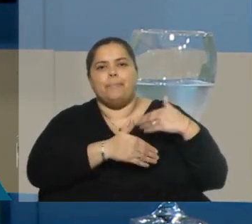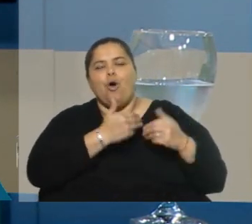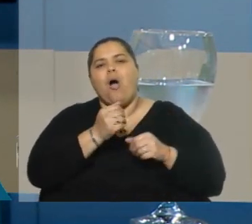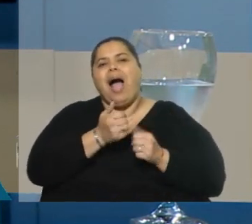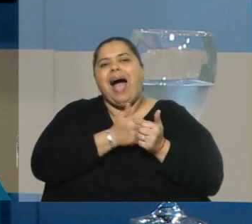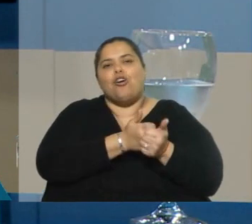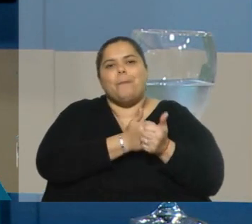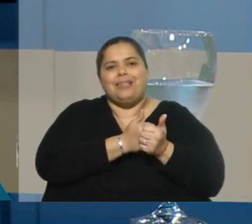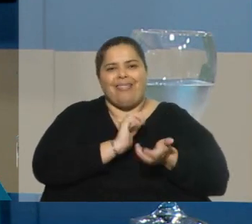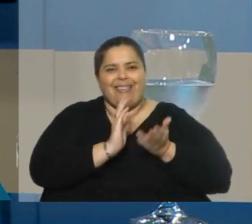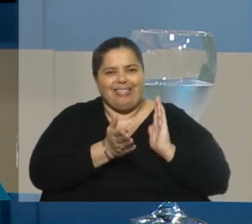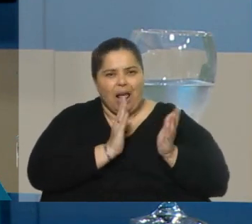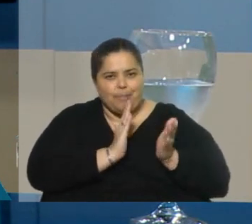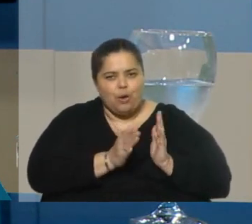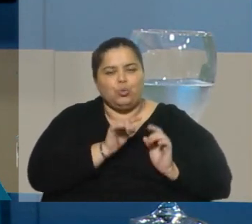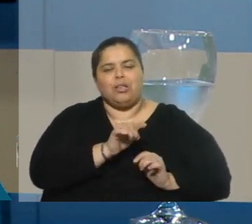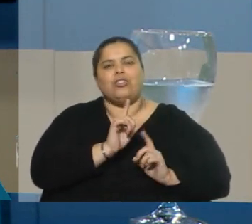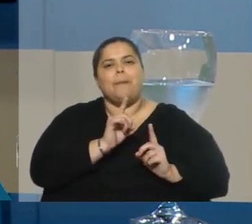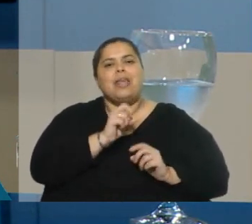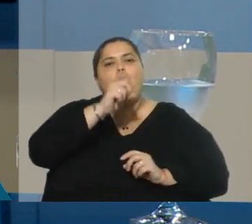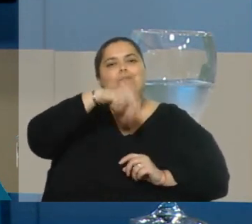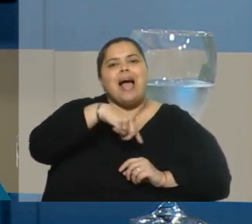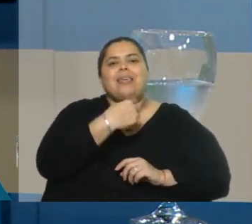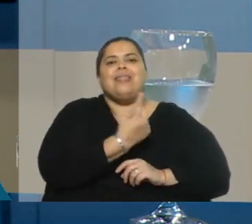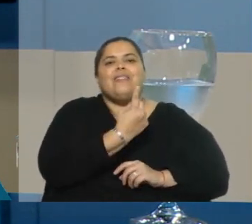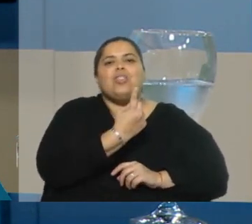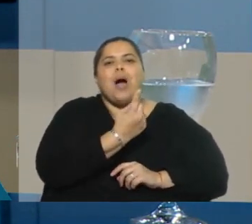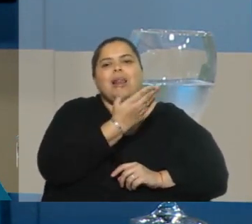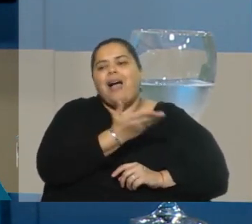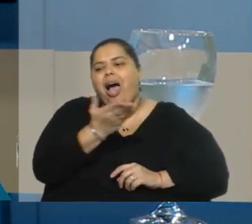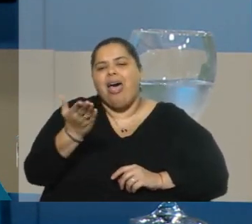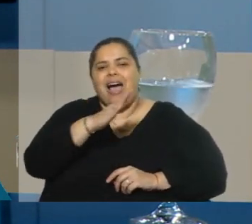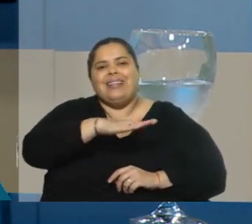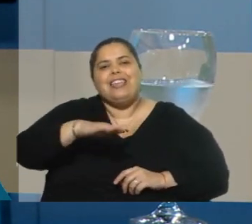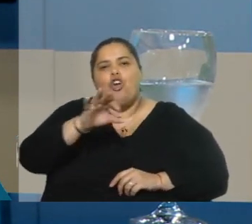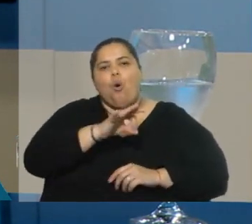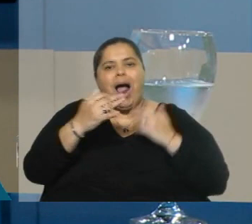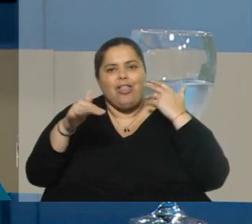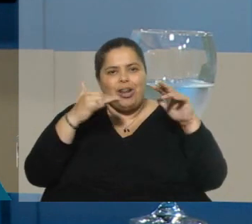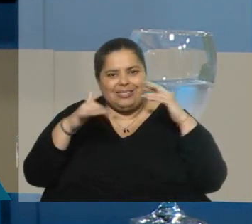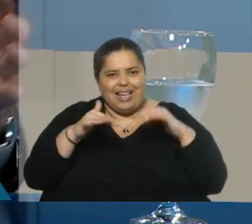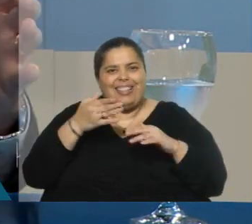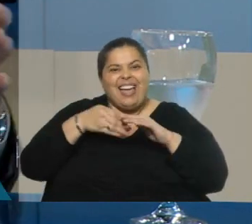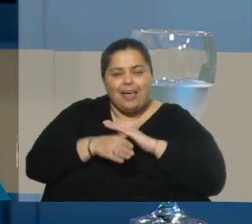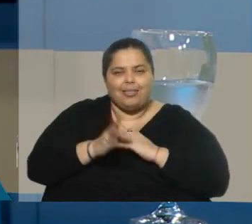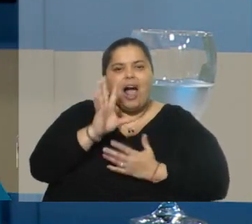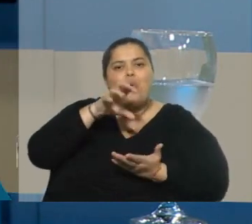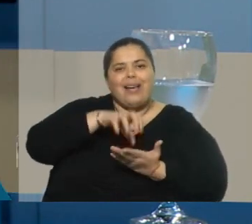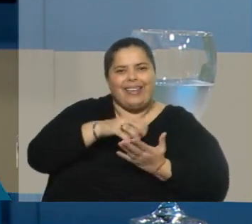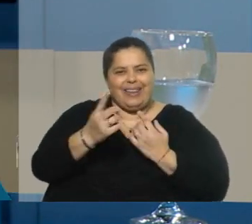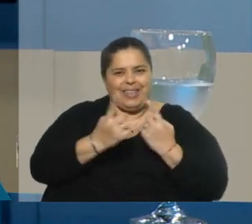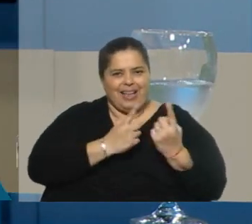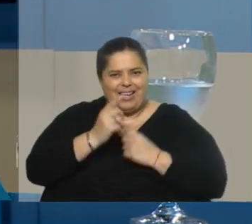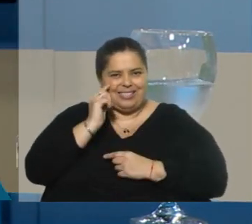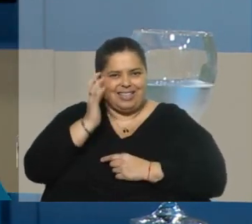avanzando en el plan individualizado para cada niño y adolescente que ingresa a una clínica psiquiátrica. Estamos trabajando para acortar